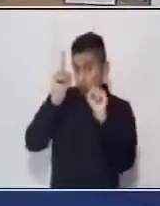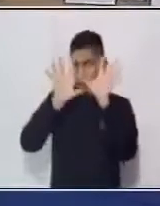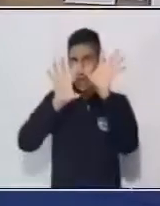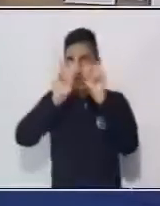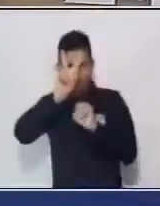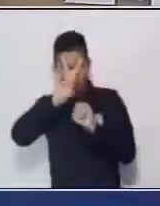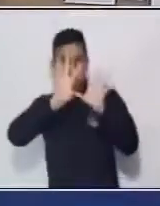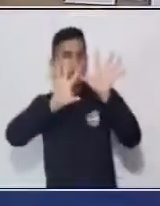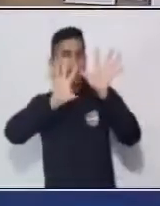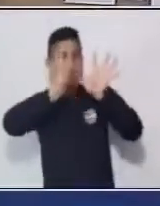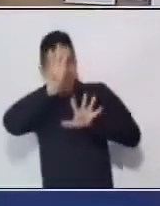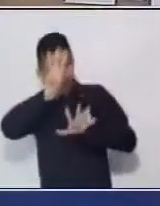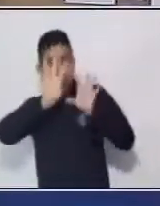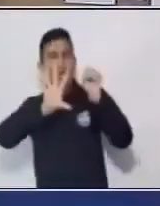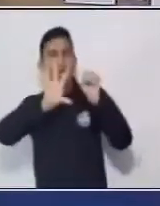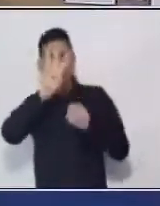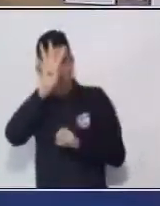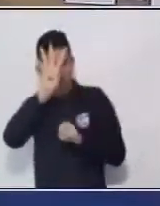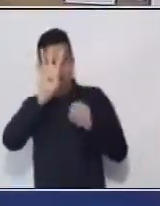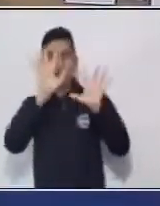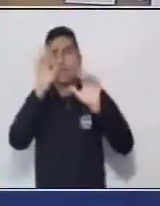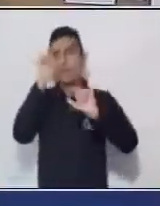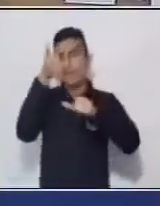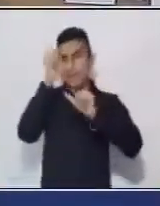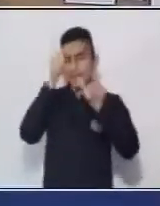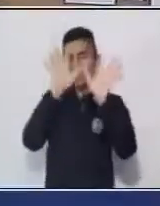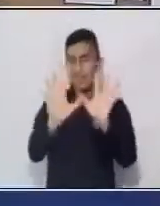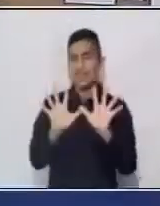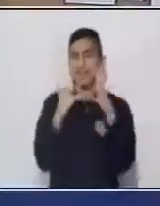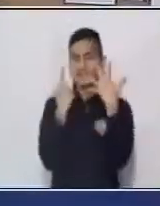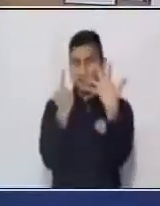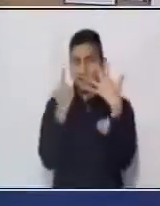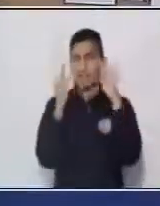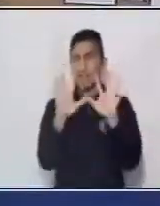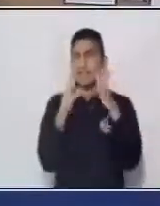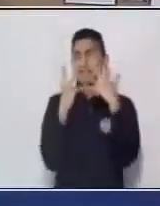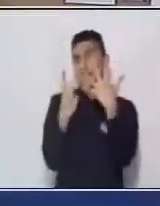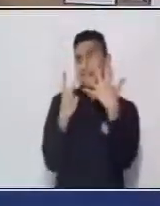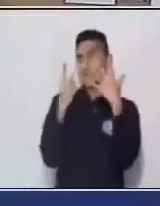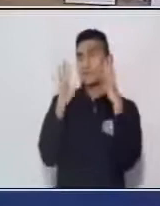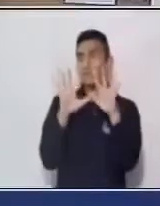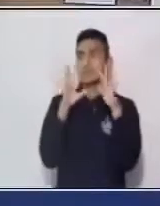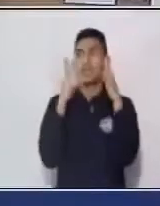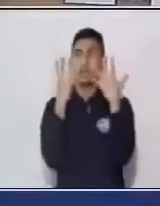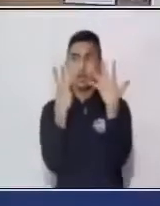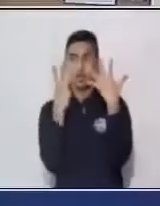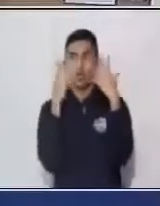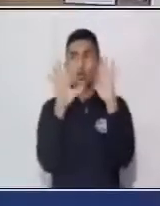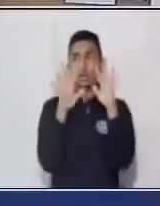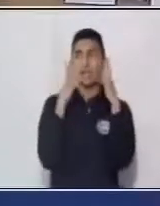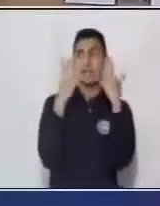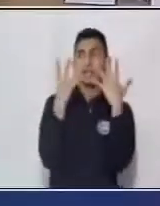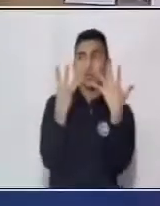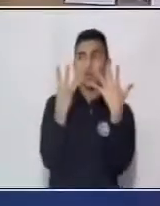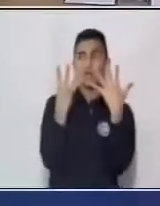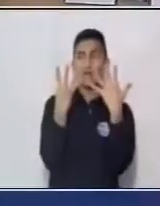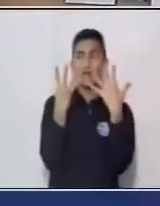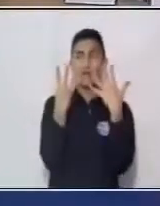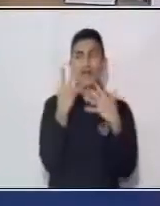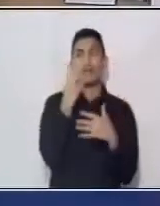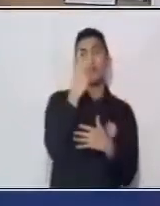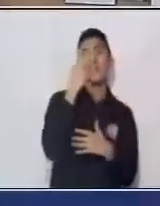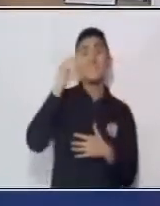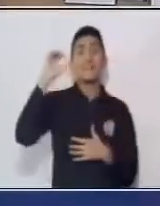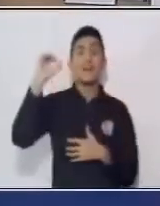doce, trece, catorce, quince, dieciséis, diecisiete, dieciocho, diecinueve,